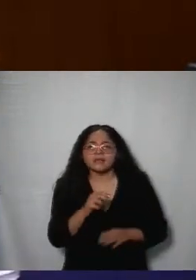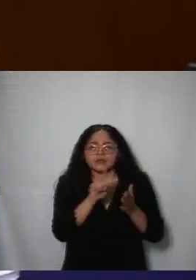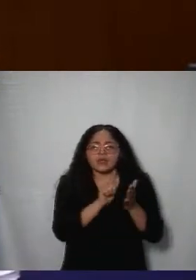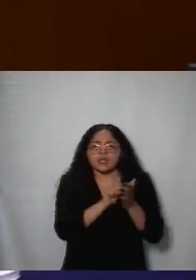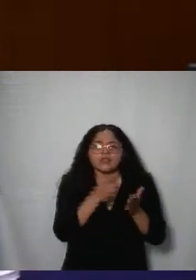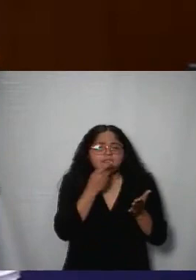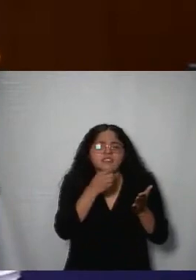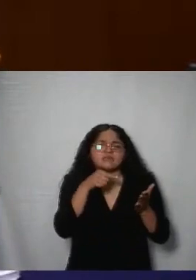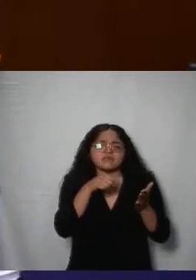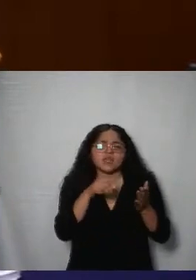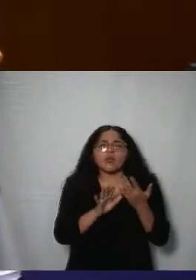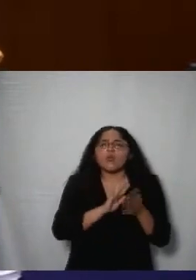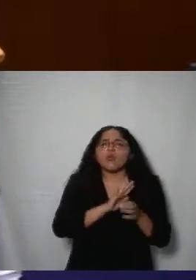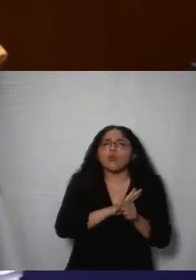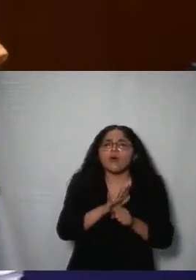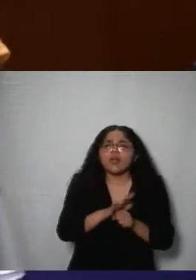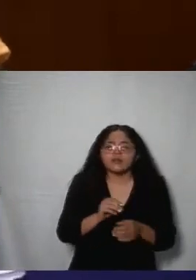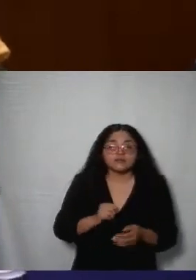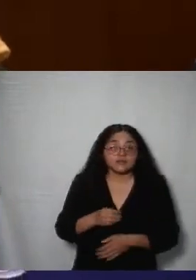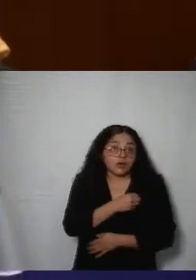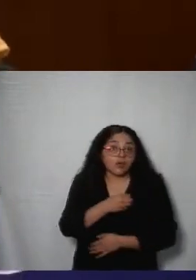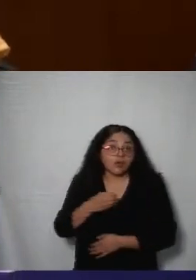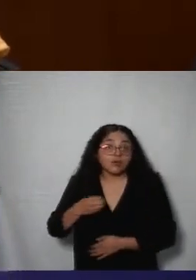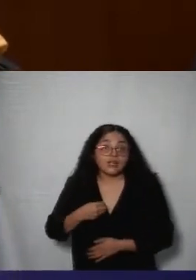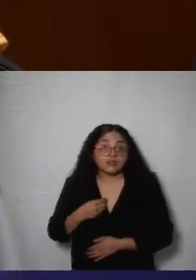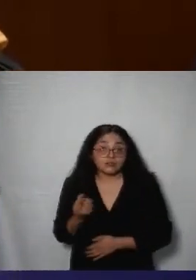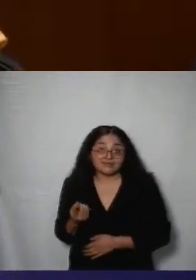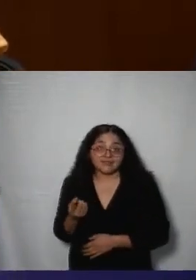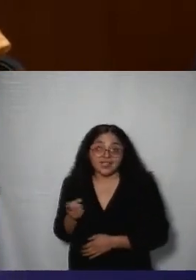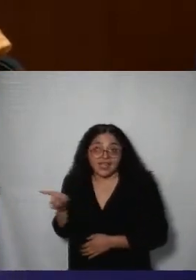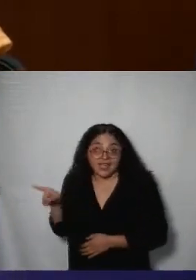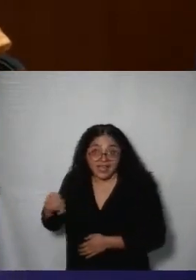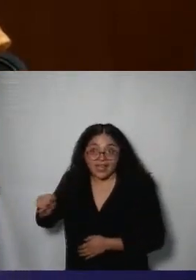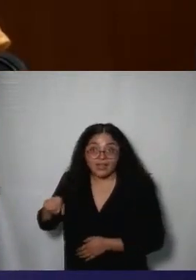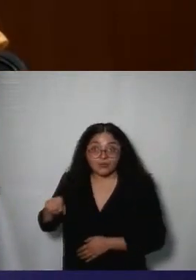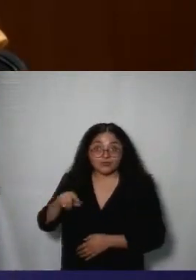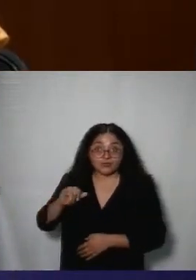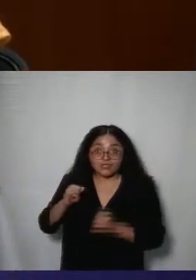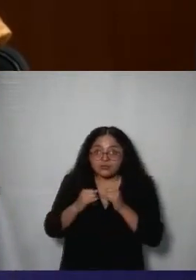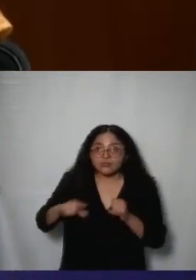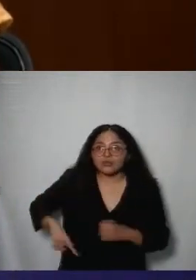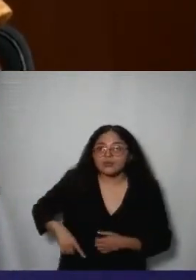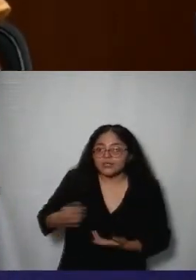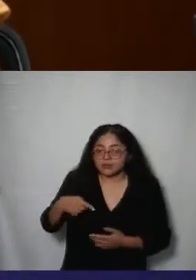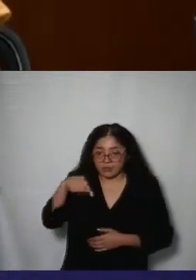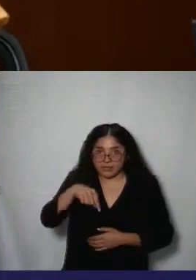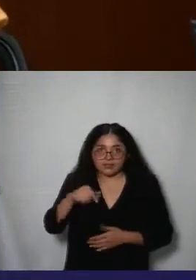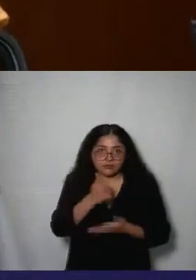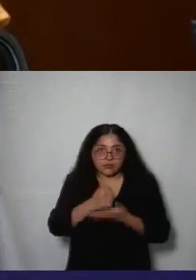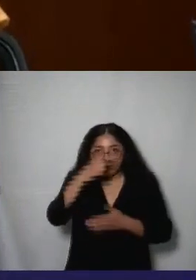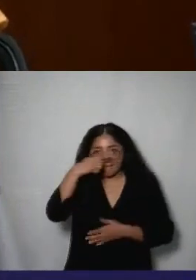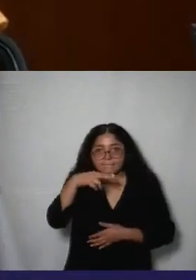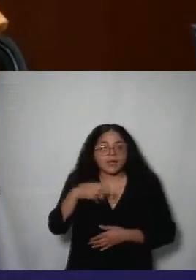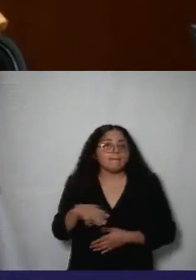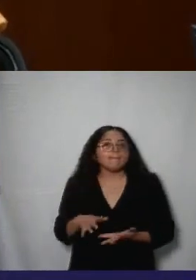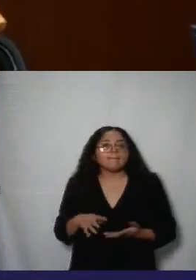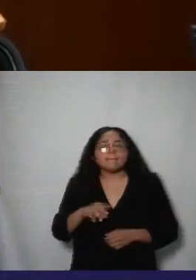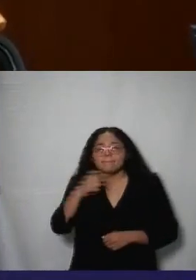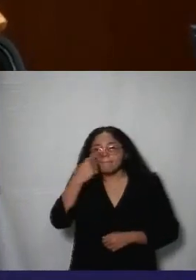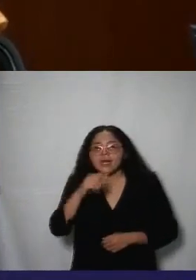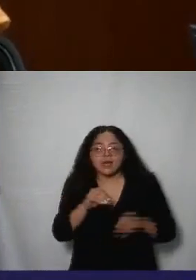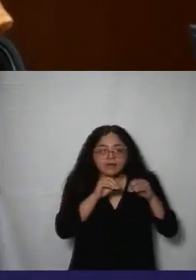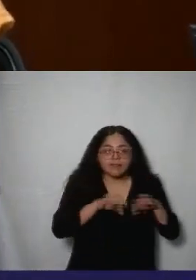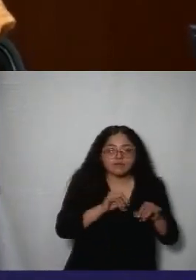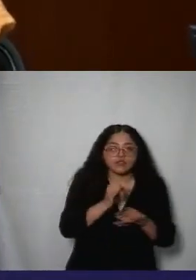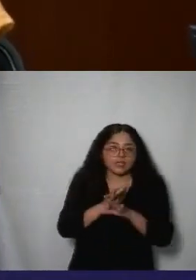referidos indican que es obligación de los sujetos obligados del país y por tanto también de esta ciudad de difundir proactivamente